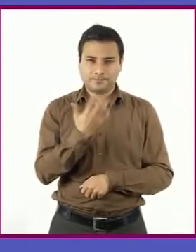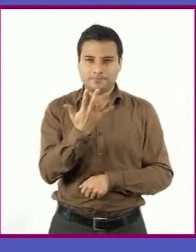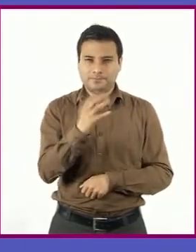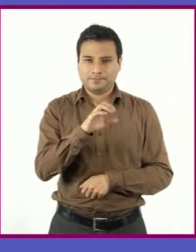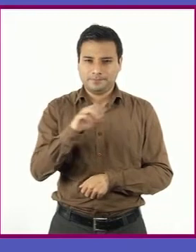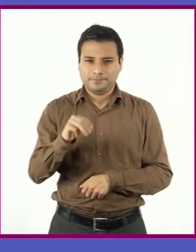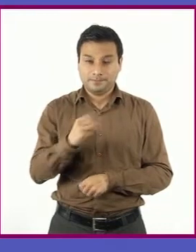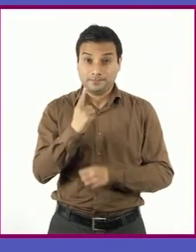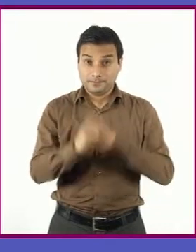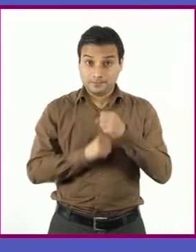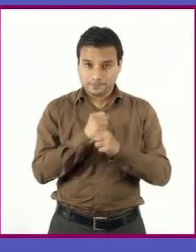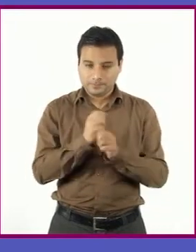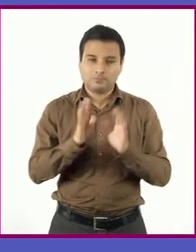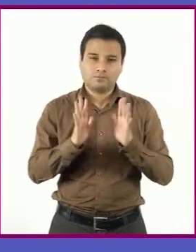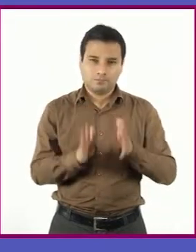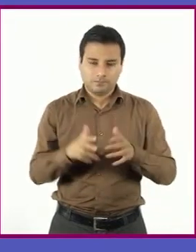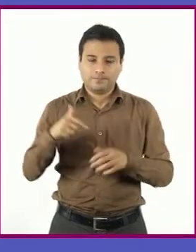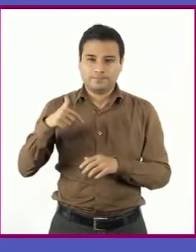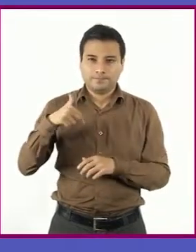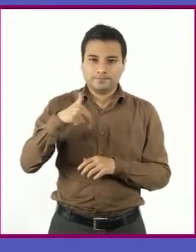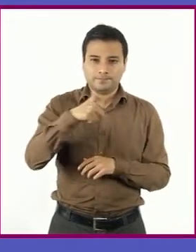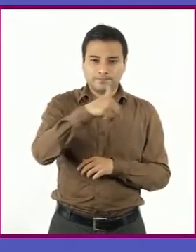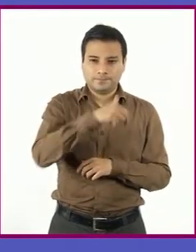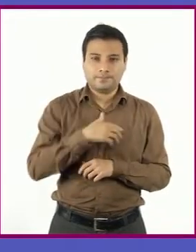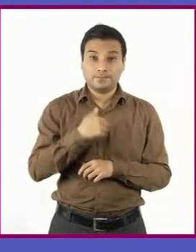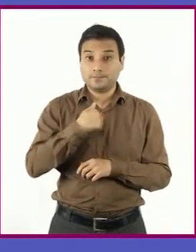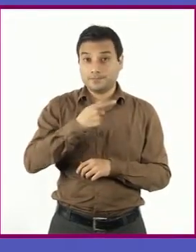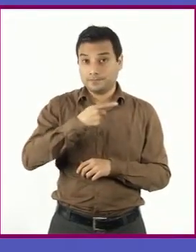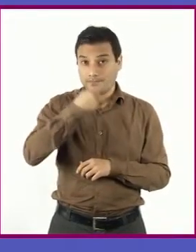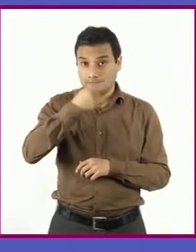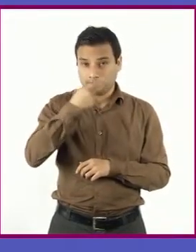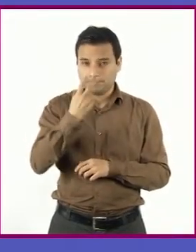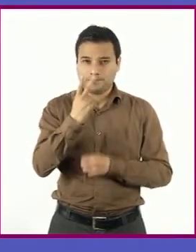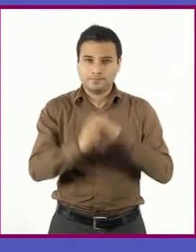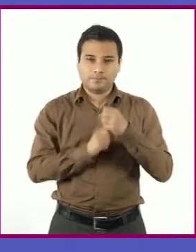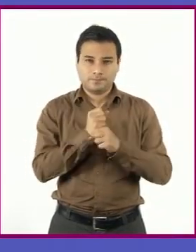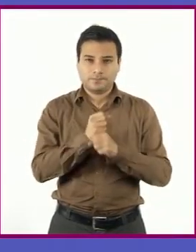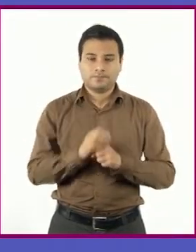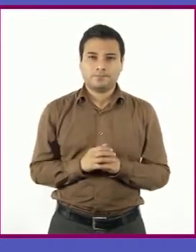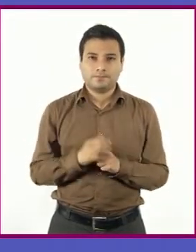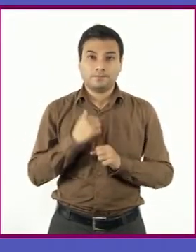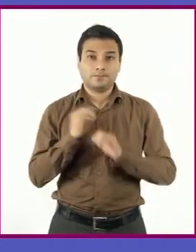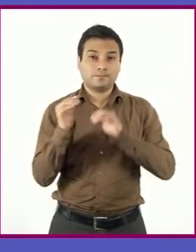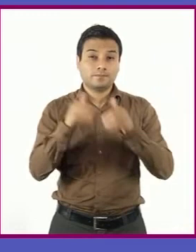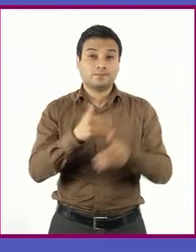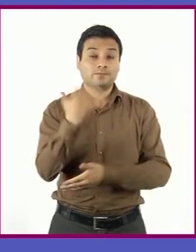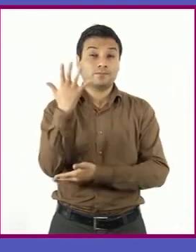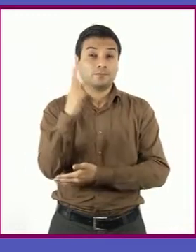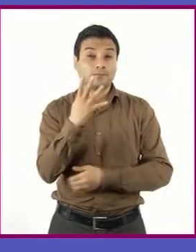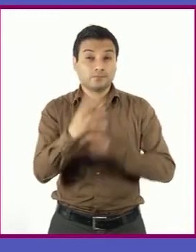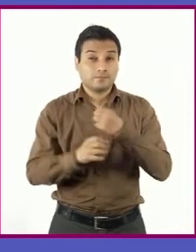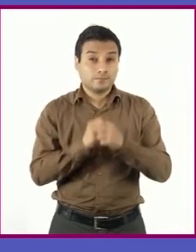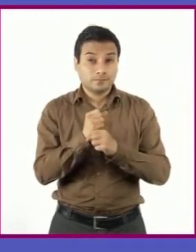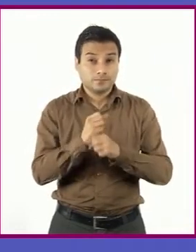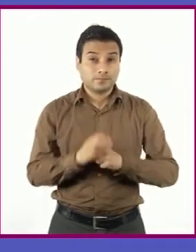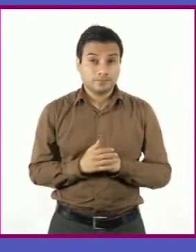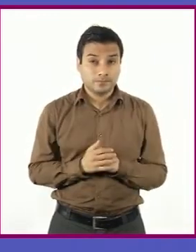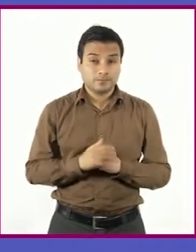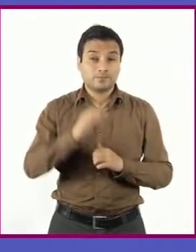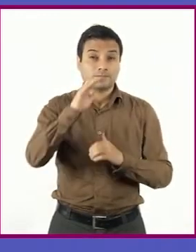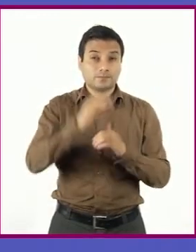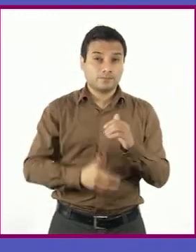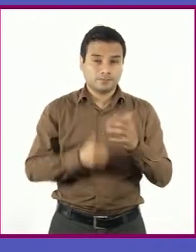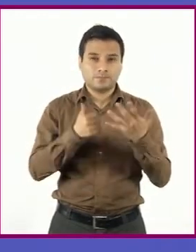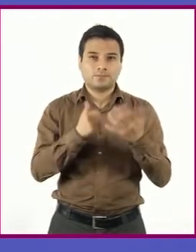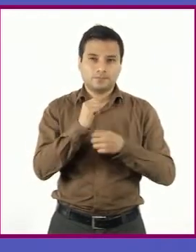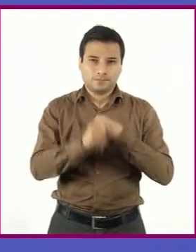Al año empecé a caminar y empecé a hablar a los 2 años. Ingresé al kinder a los 4 años y terminé a